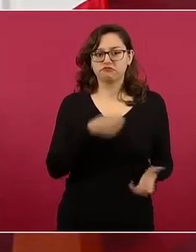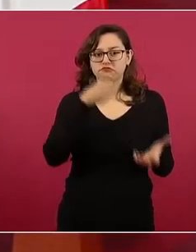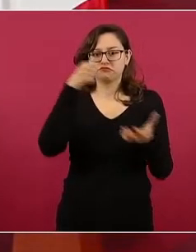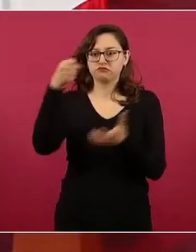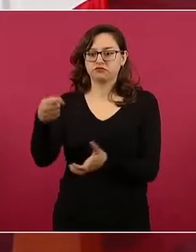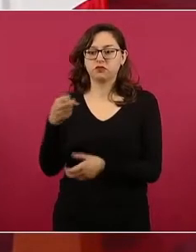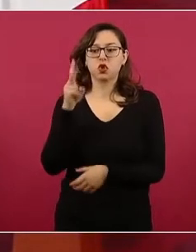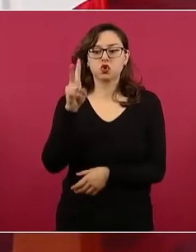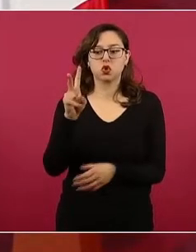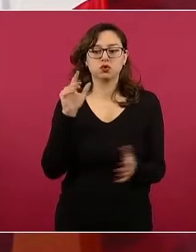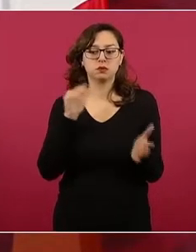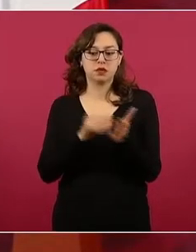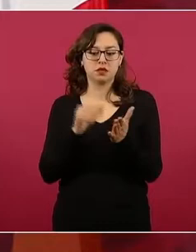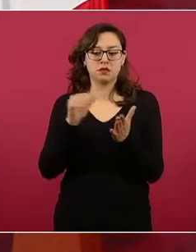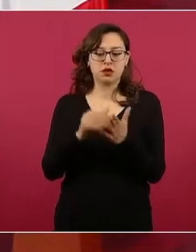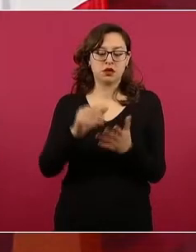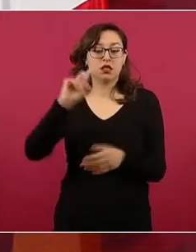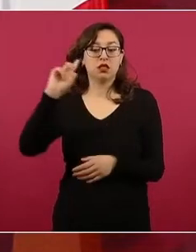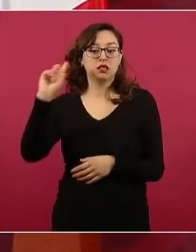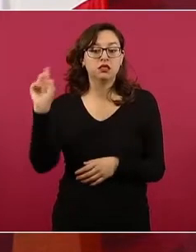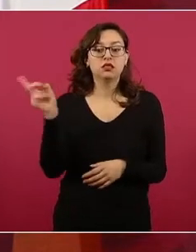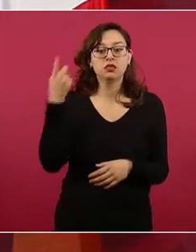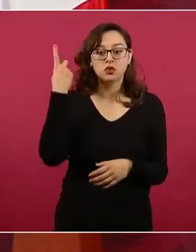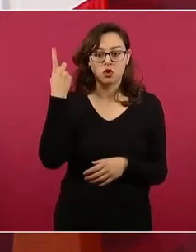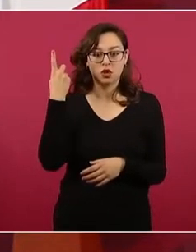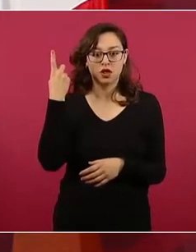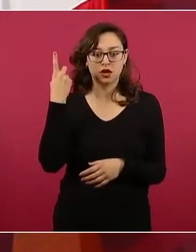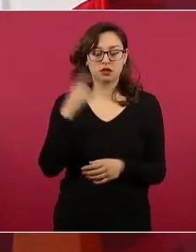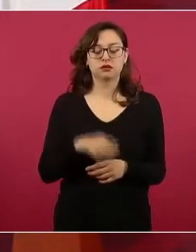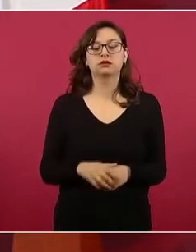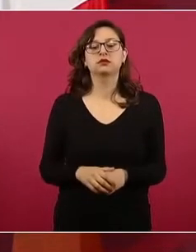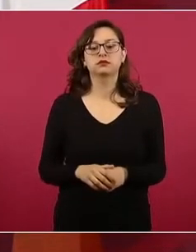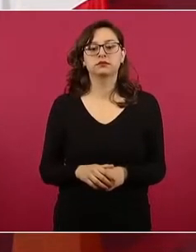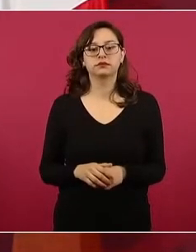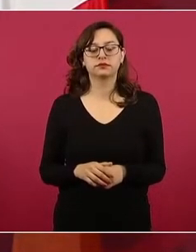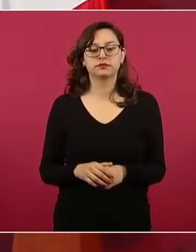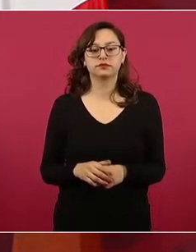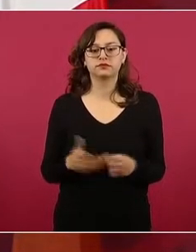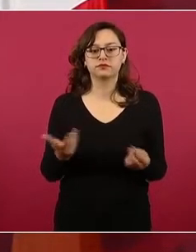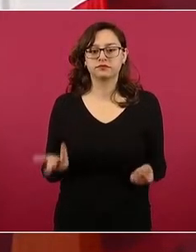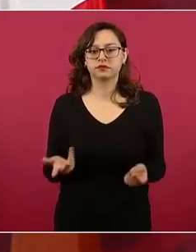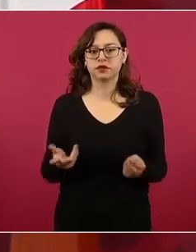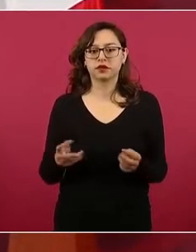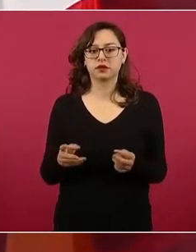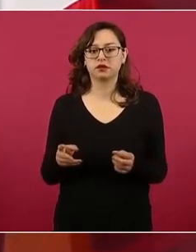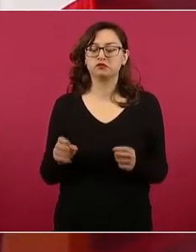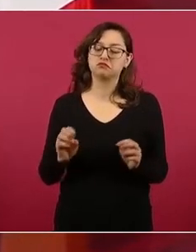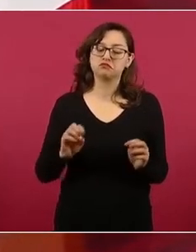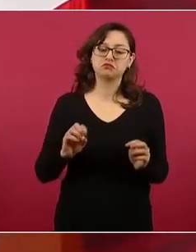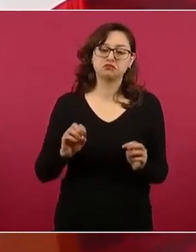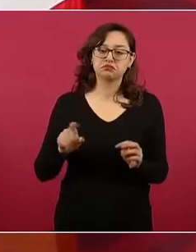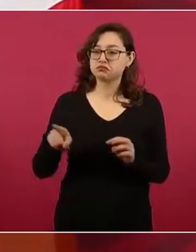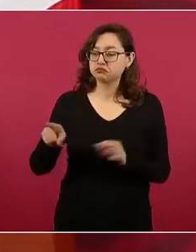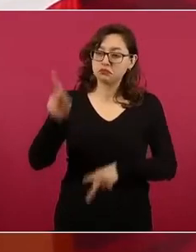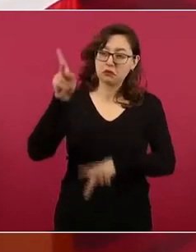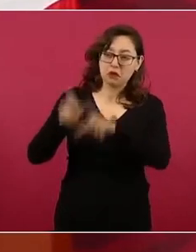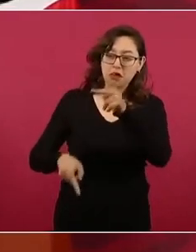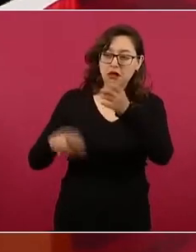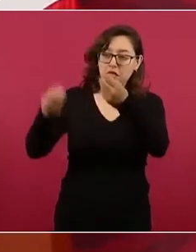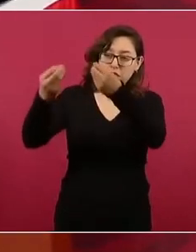y decidimos, en vez de dejar los fierros